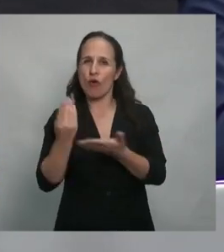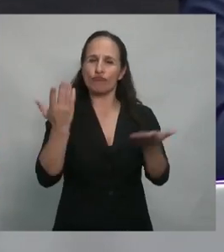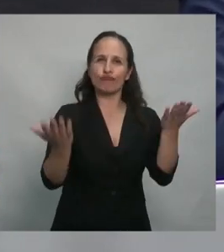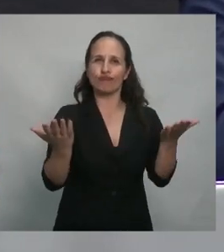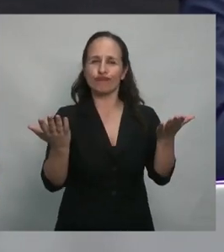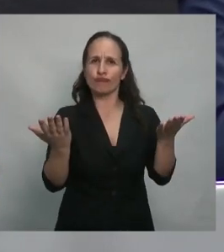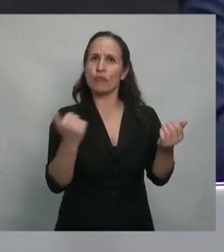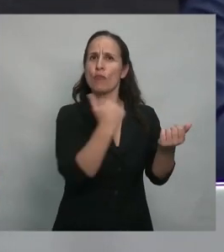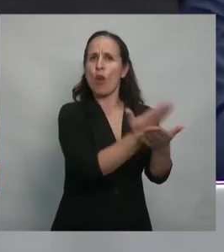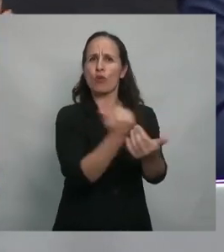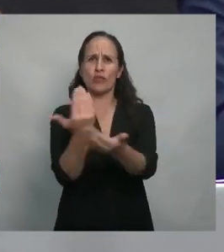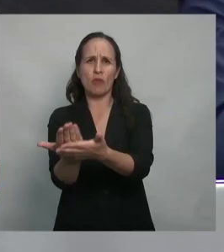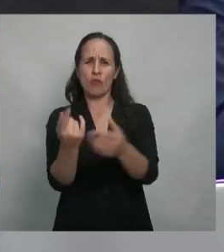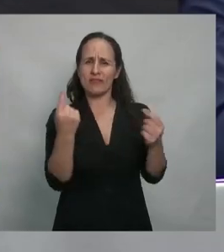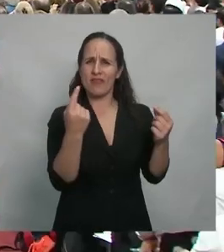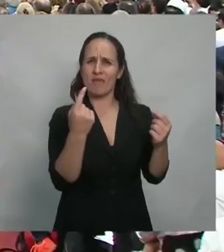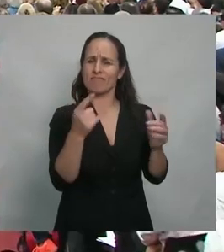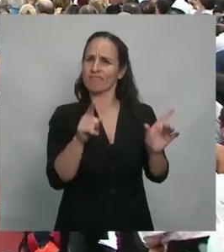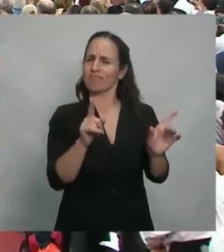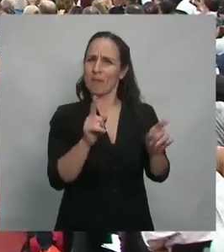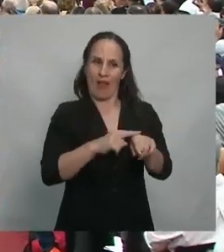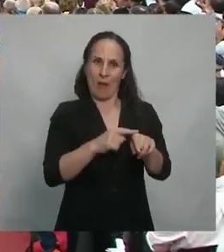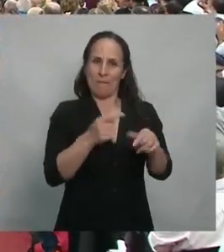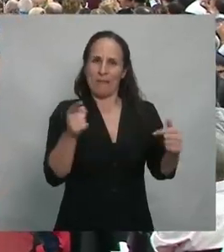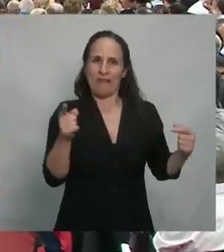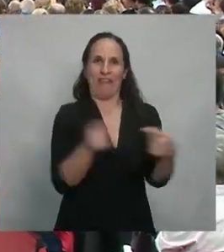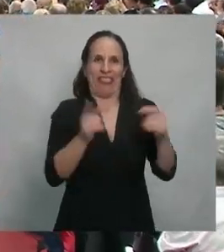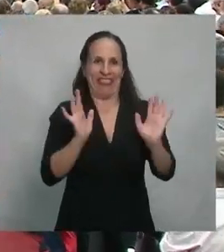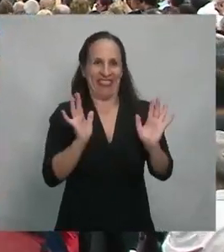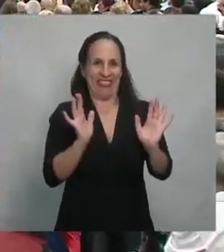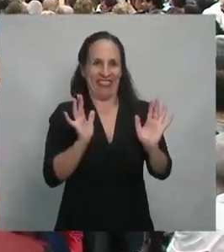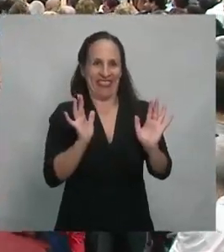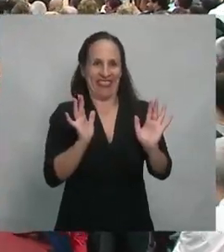de propuesta a la sociedad con tan poco espacio de tiempo. ¿Por qué digo esto?